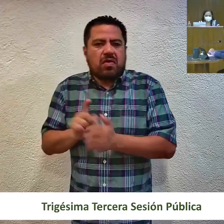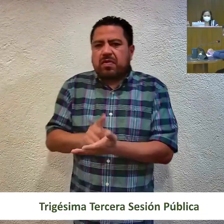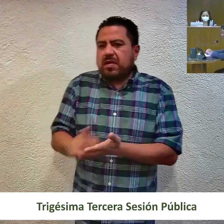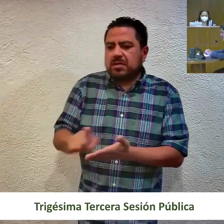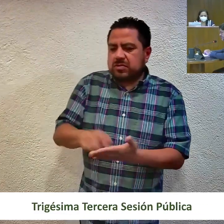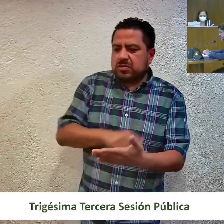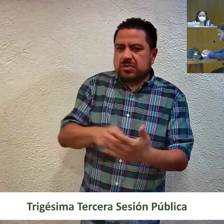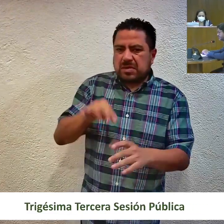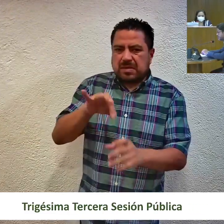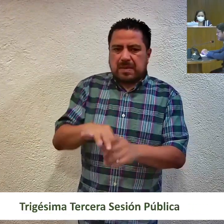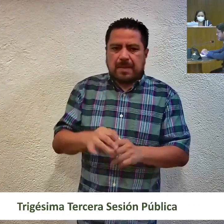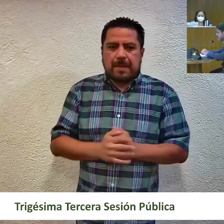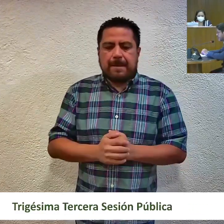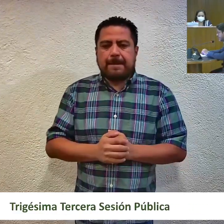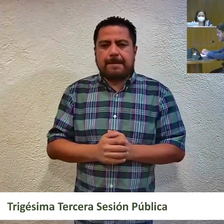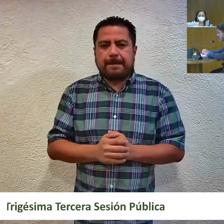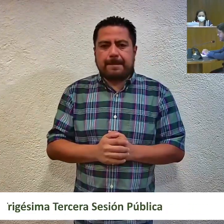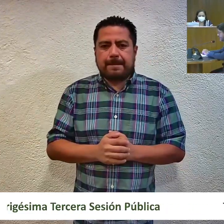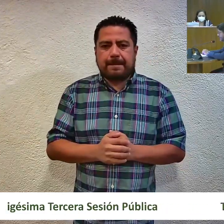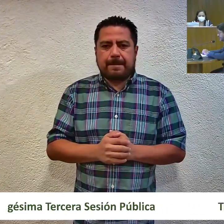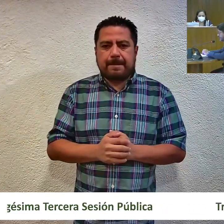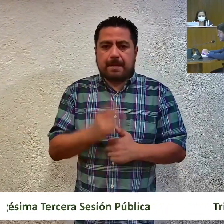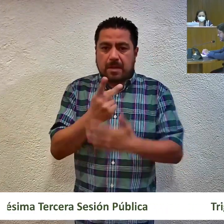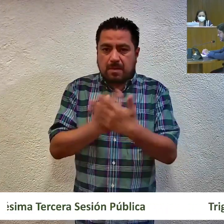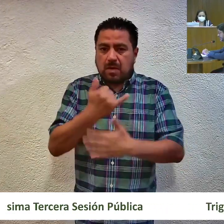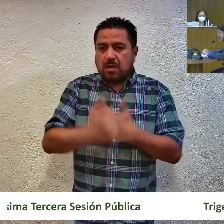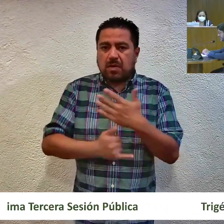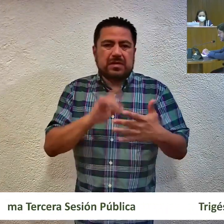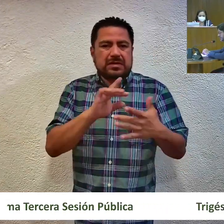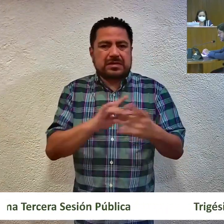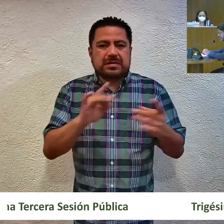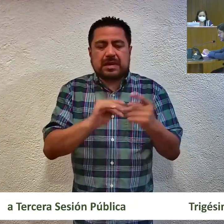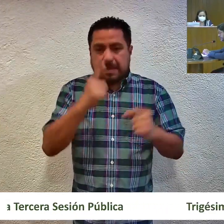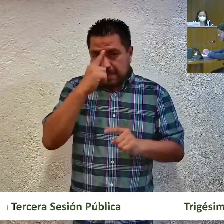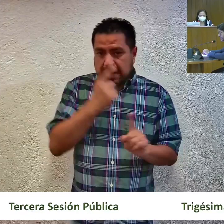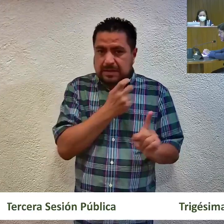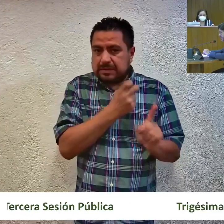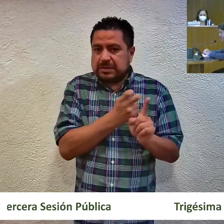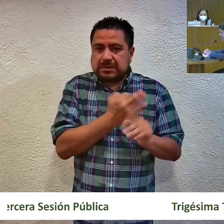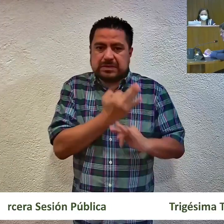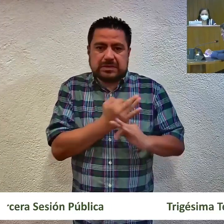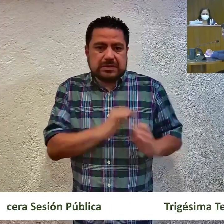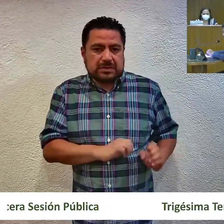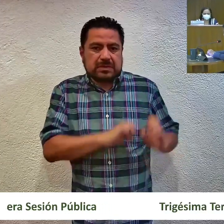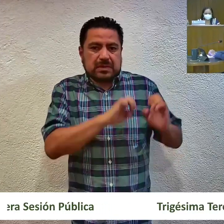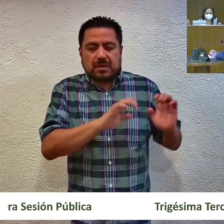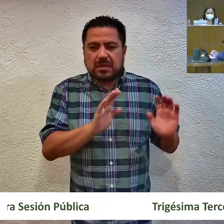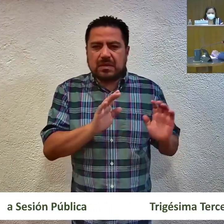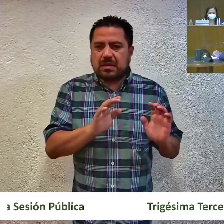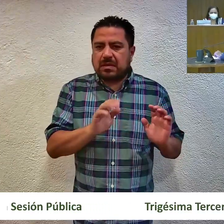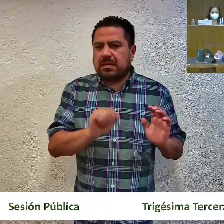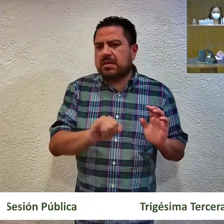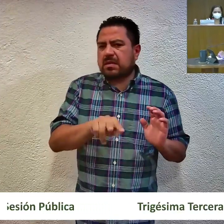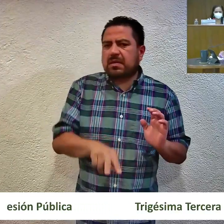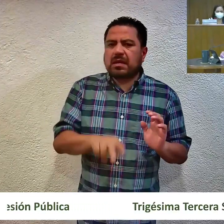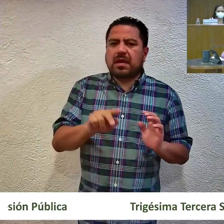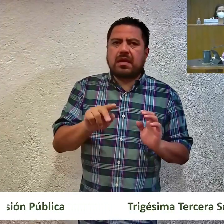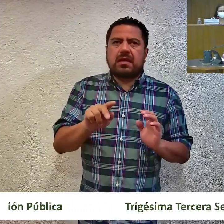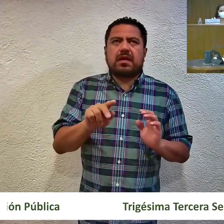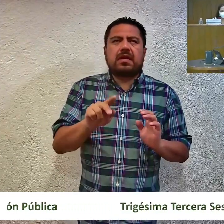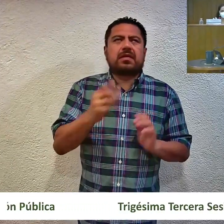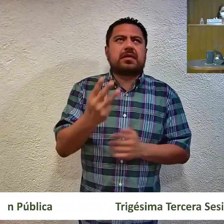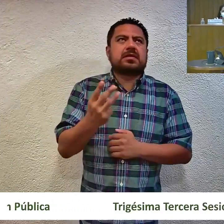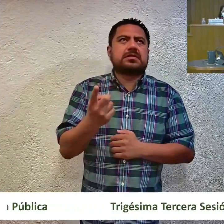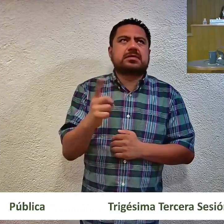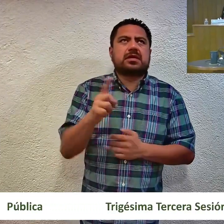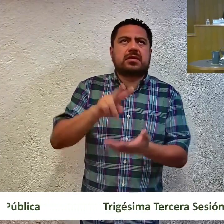electorales. En el proyecto se señala que para que este órgano jurisdiccional es un hecho notorio que en fecha 3 de diciembre de